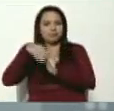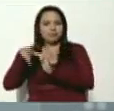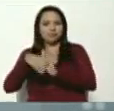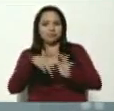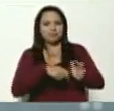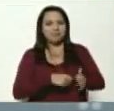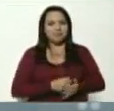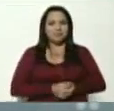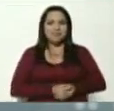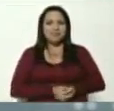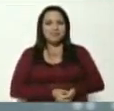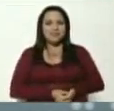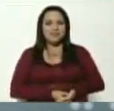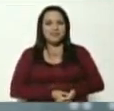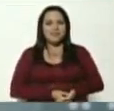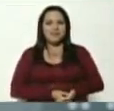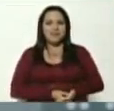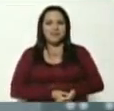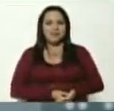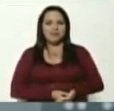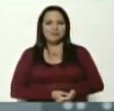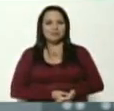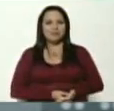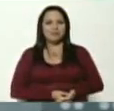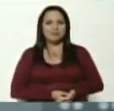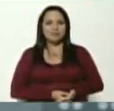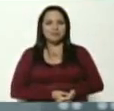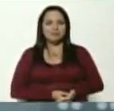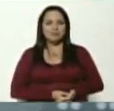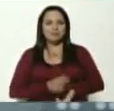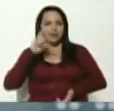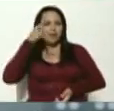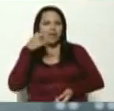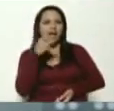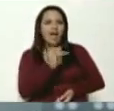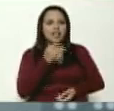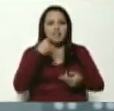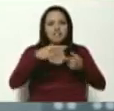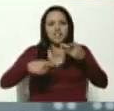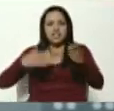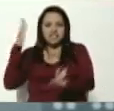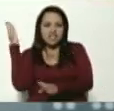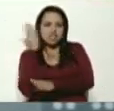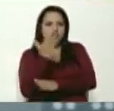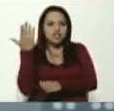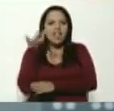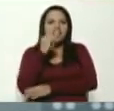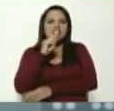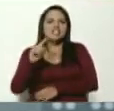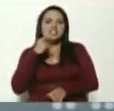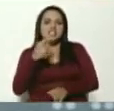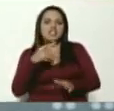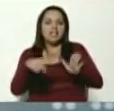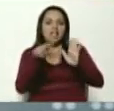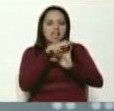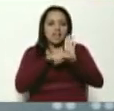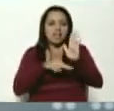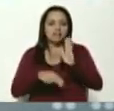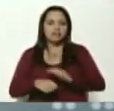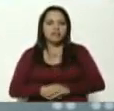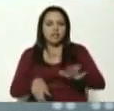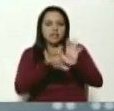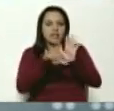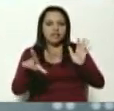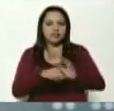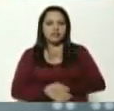que esto acarrea una serie de sanciones que también establece la normativa legal. Entre eso,